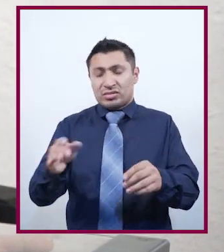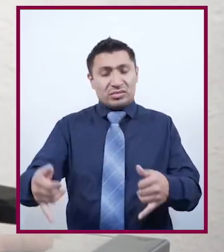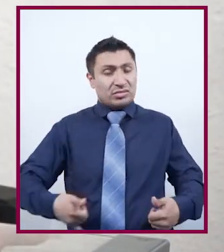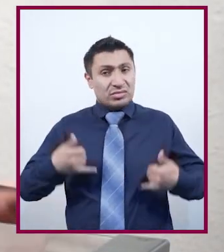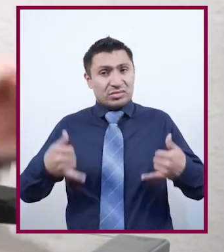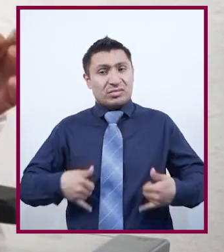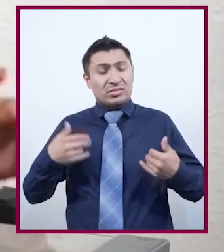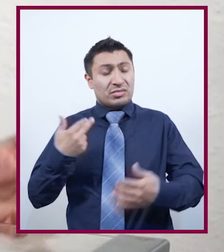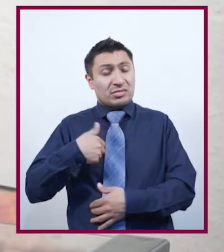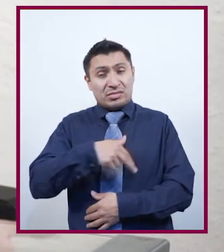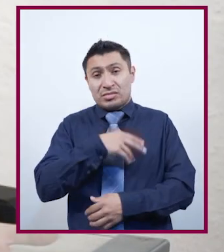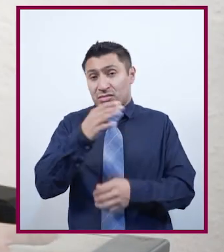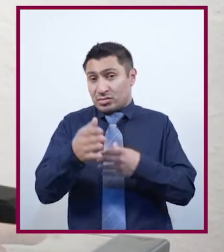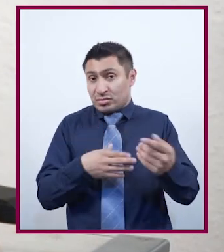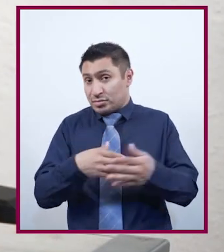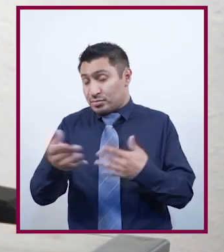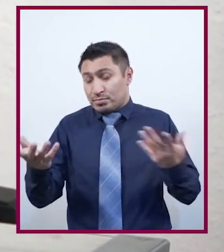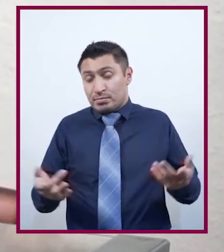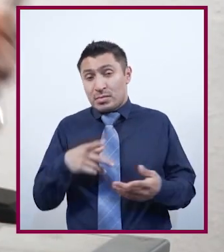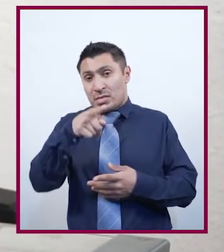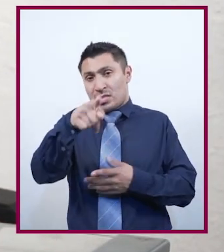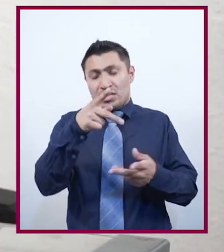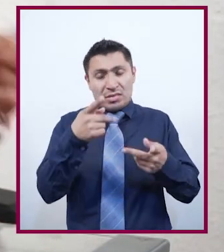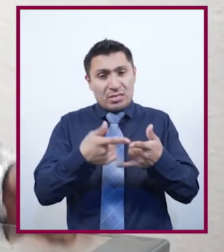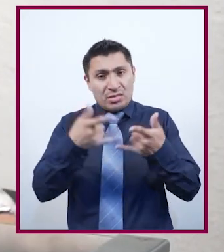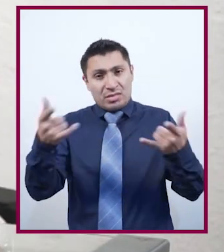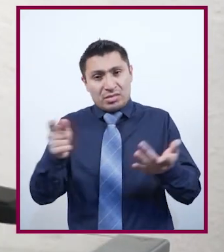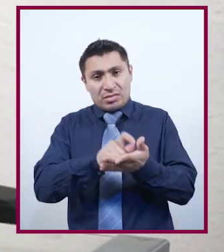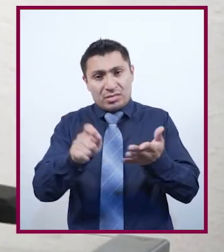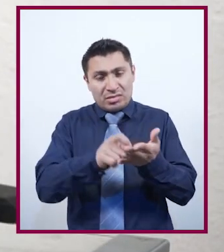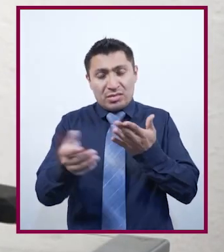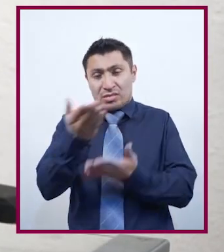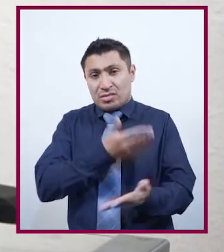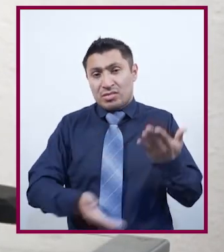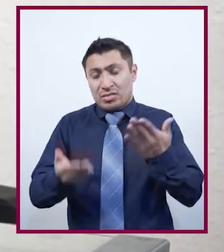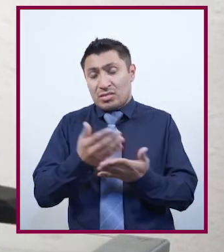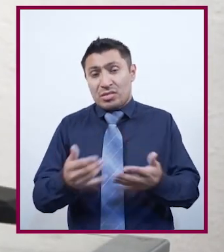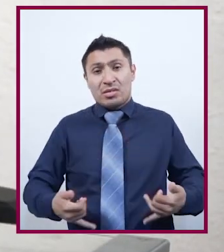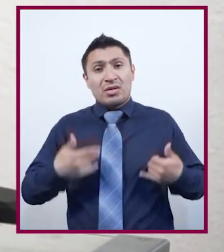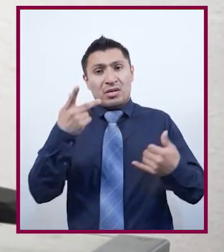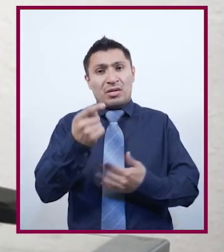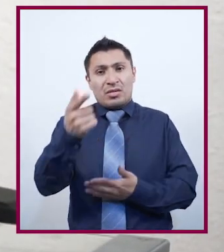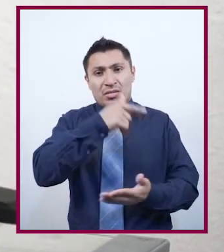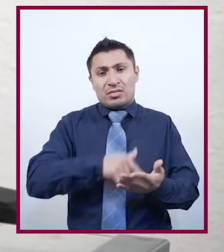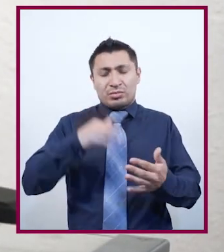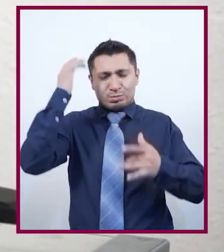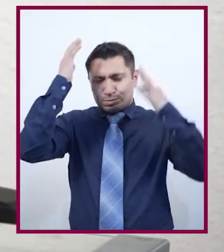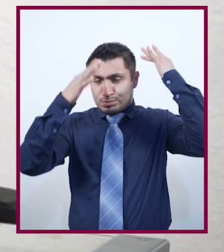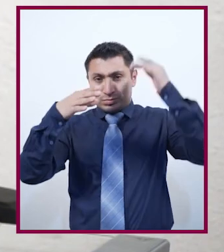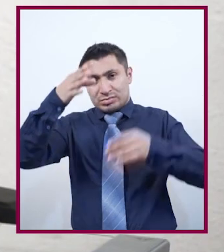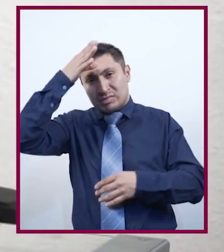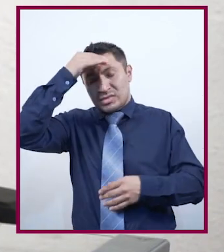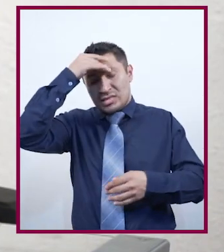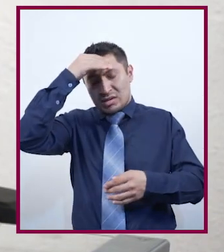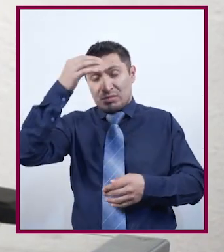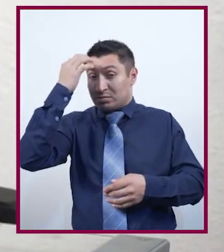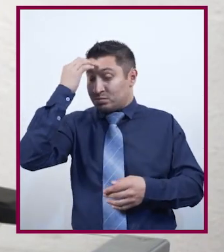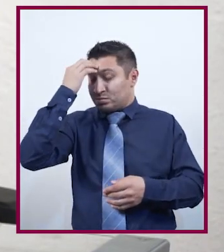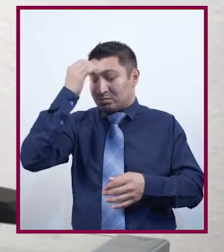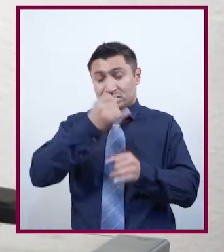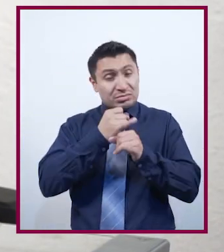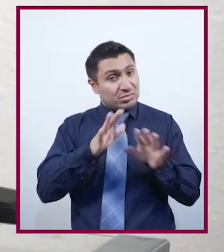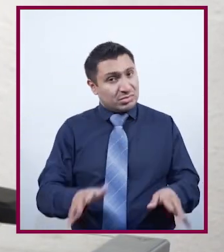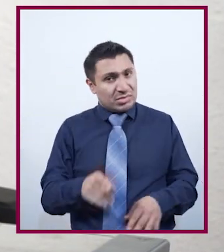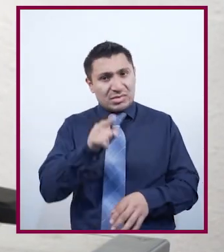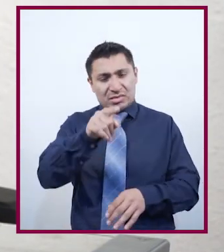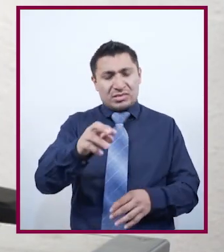la juventud de la que formamos parte? Haz tu propia historia y compártela con jóvenes en TV, un espacio de reflexión y construcción de